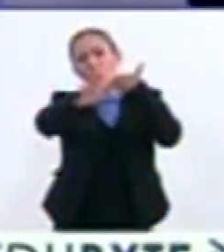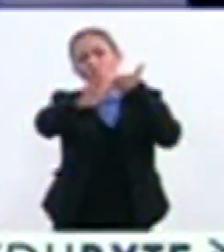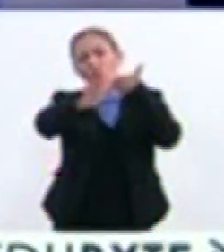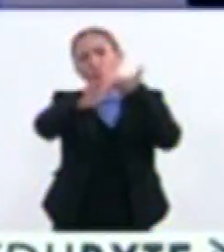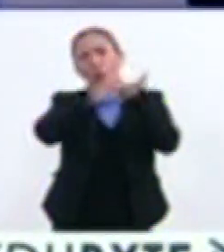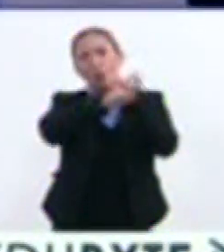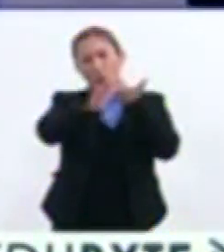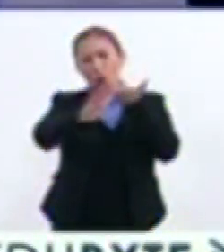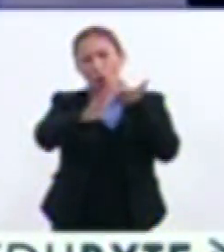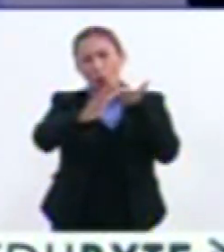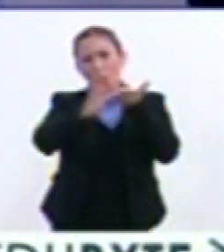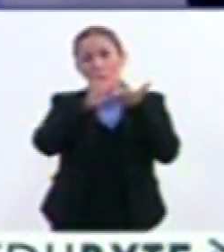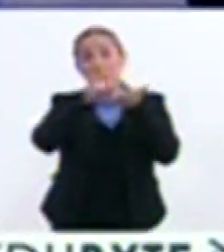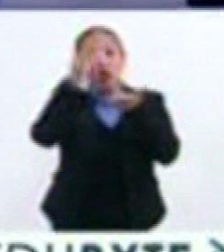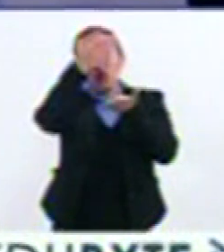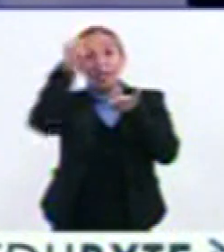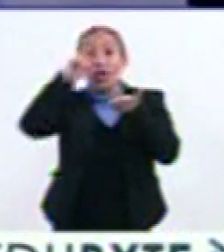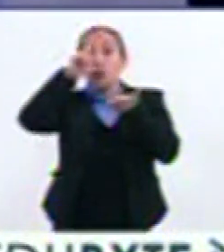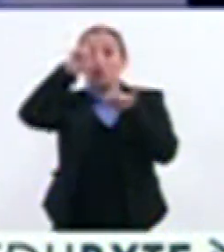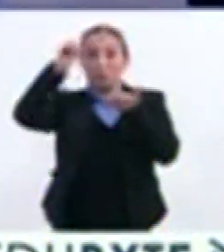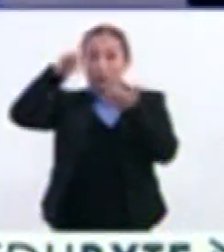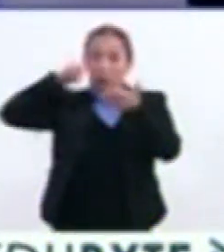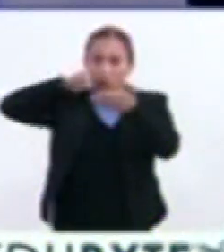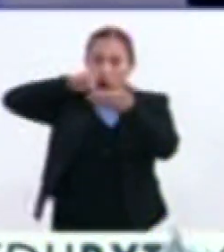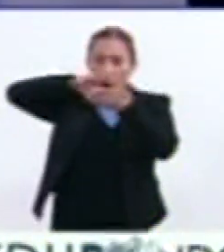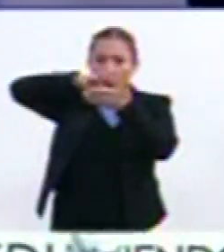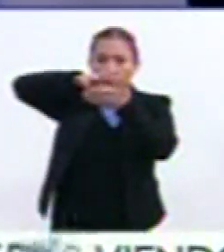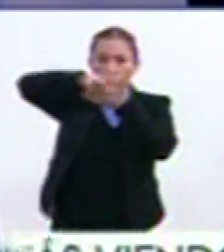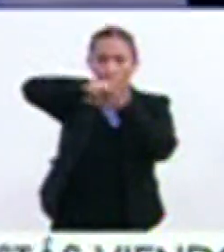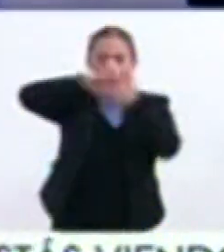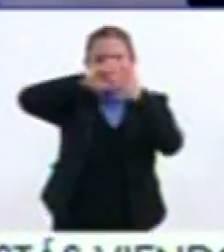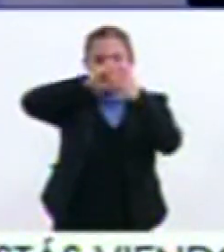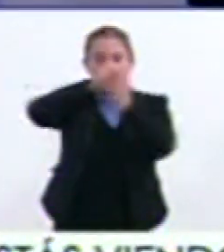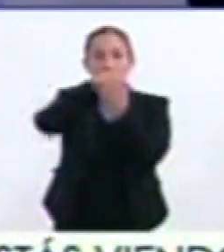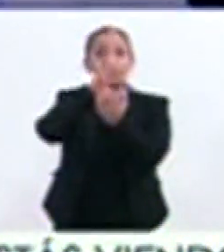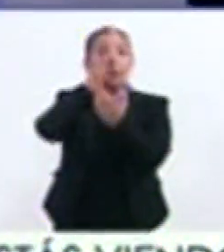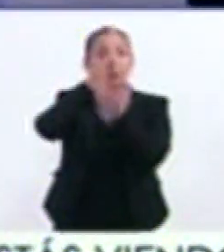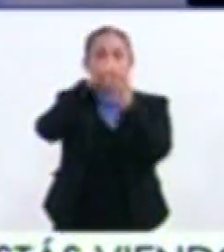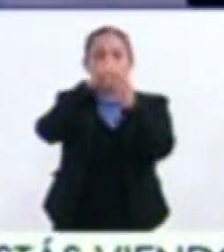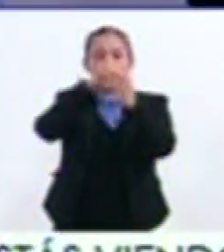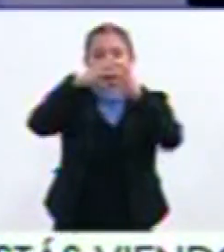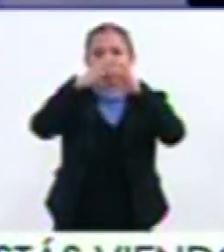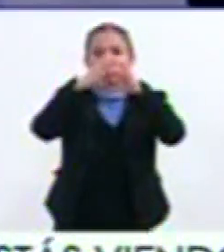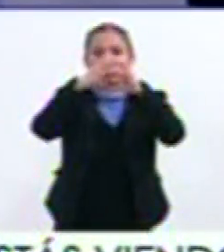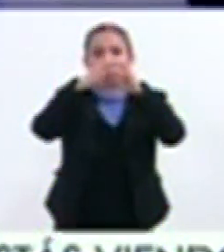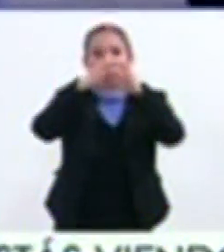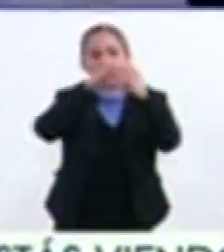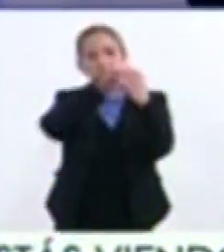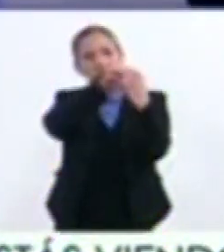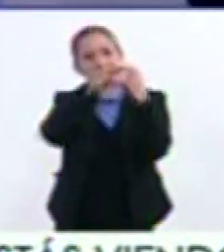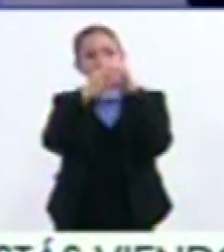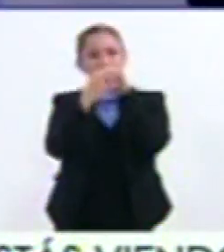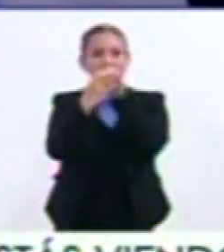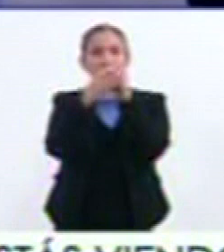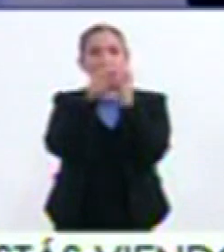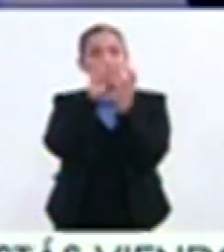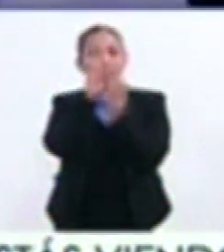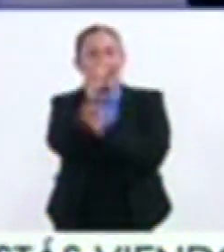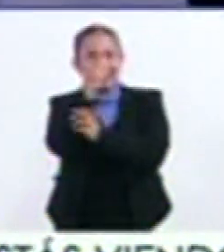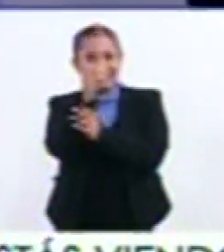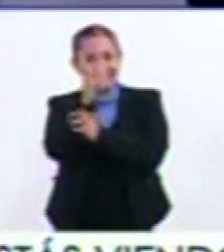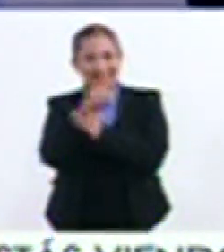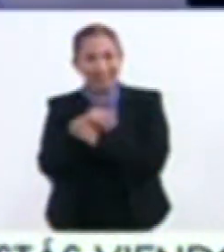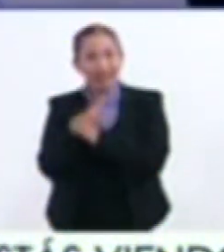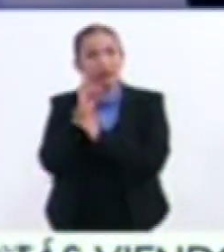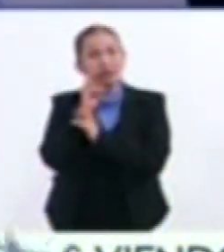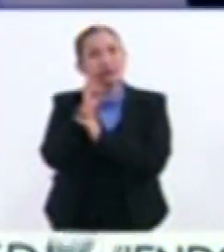Me pareció que por efecto De los rayos o de la luz Le daba una suerte de tercera dimensión